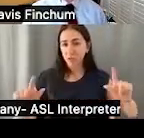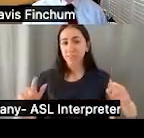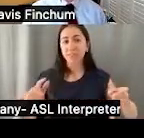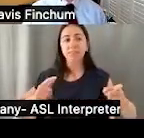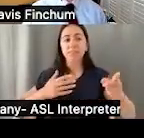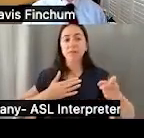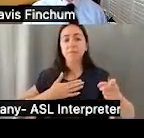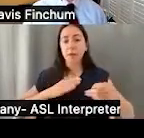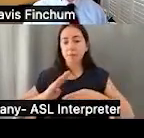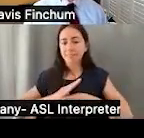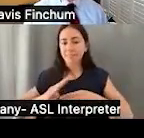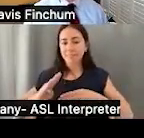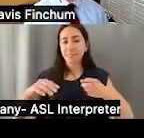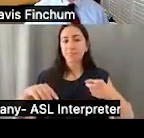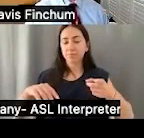aquí en la pantalla.